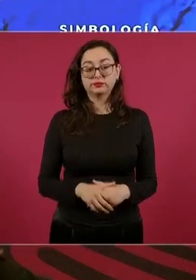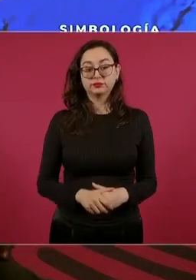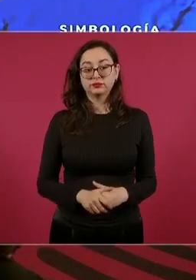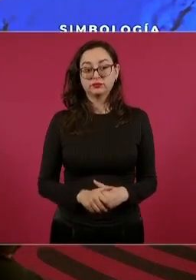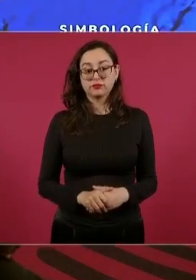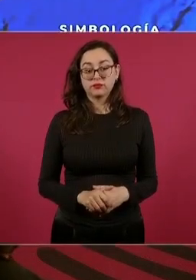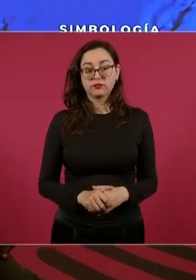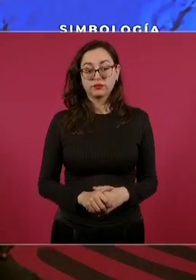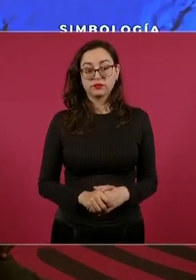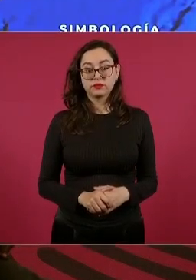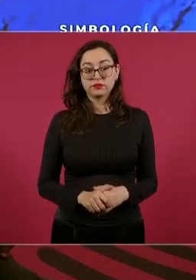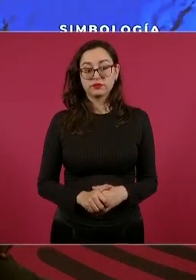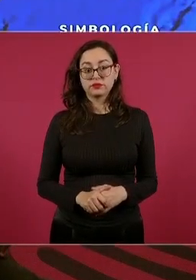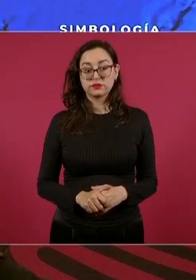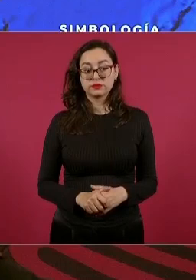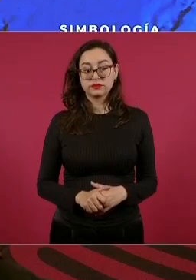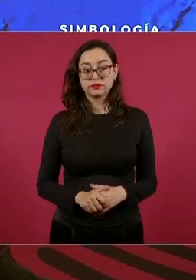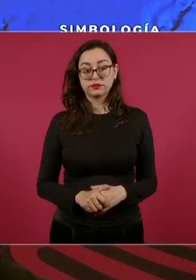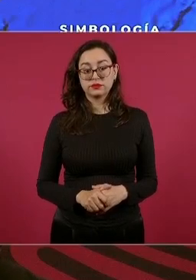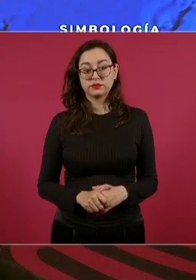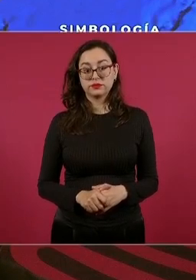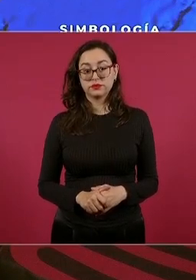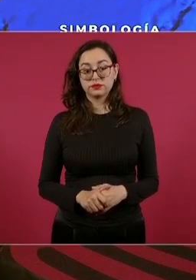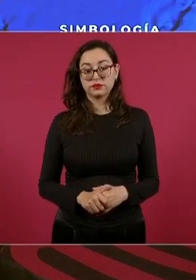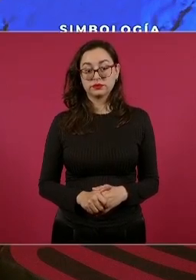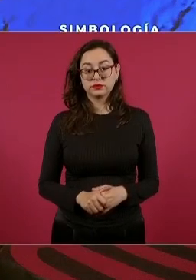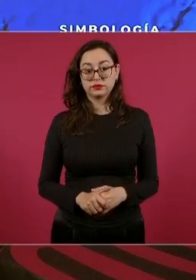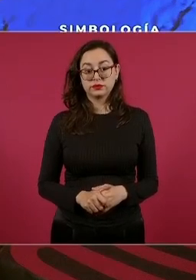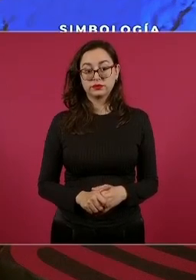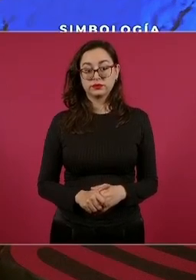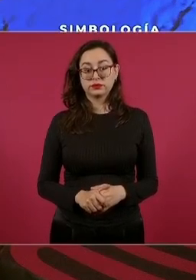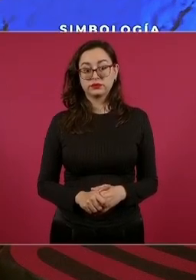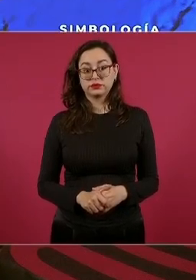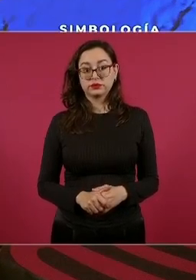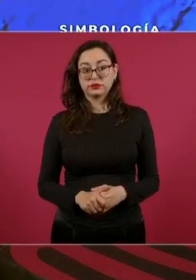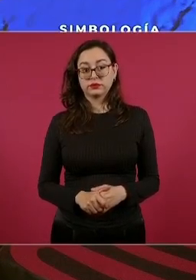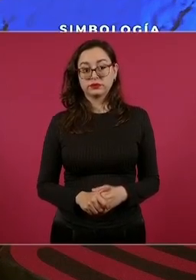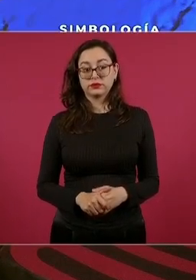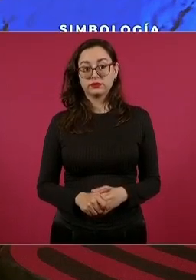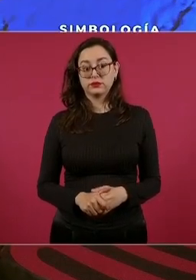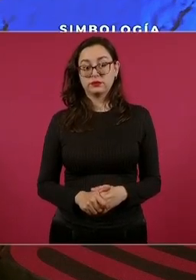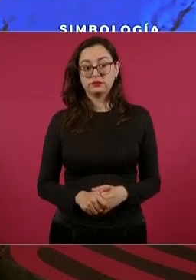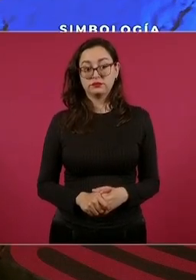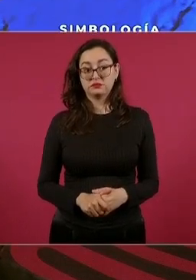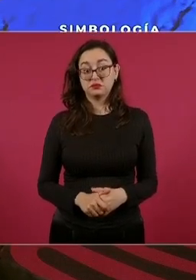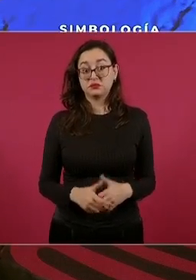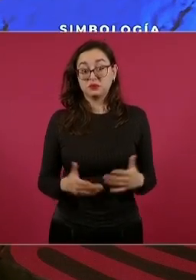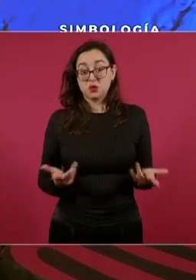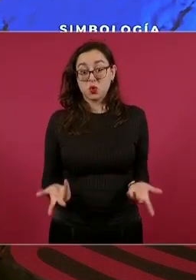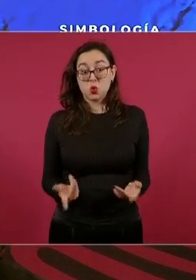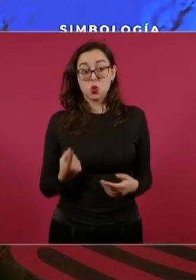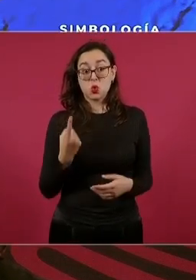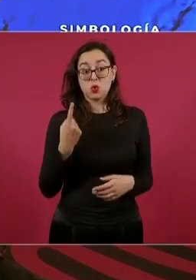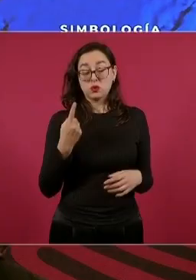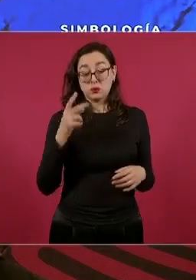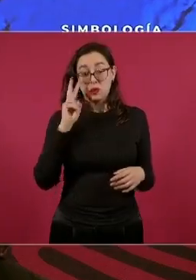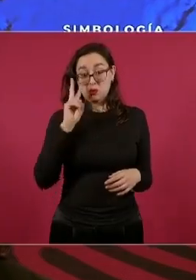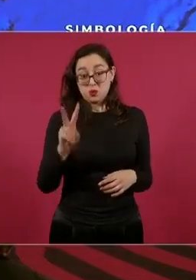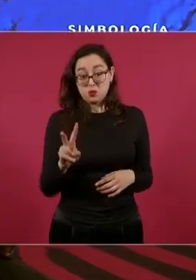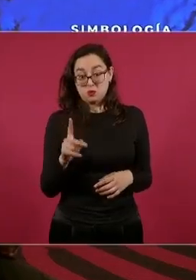a una sola vía, son mil quinientos cuarenta kilómetros.